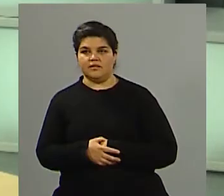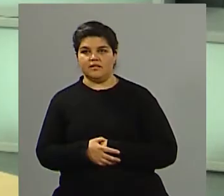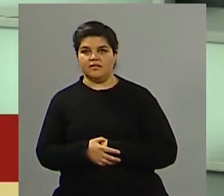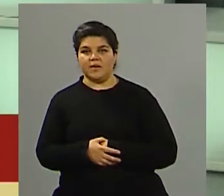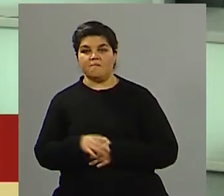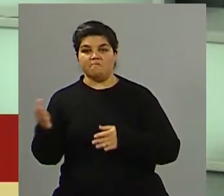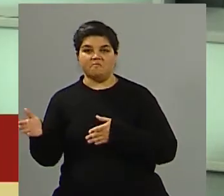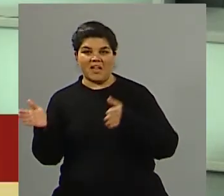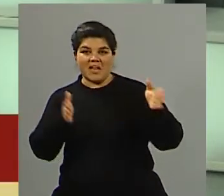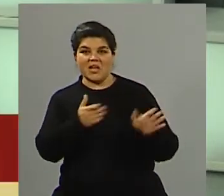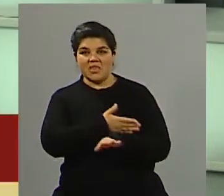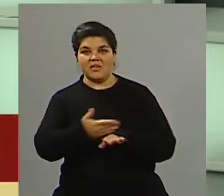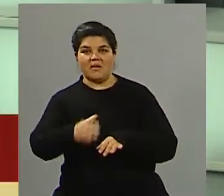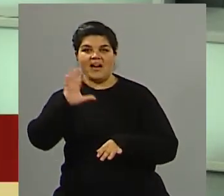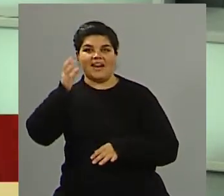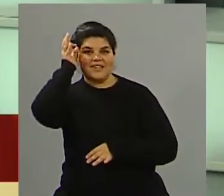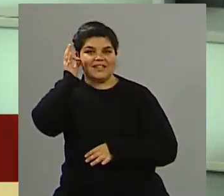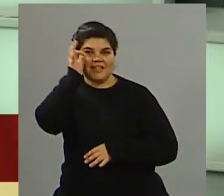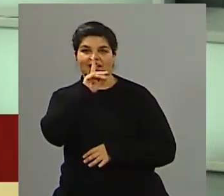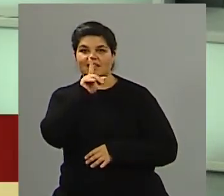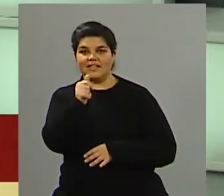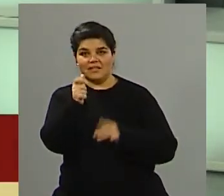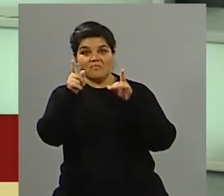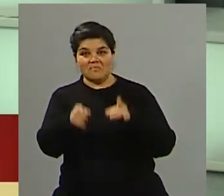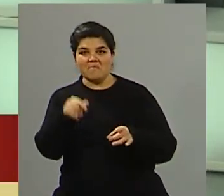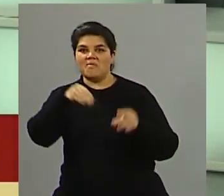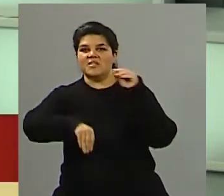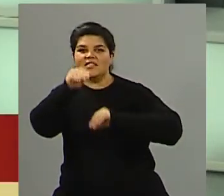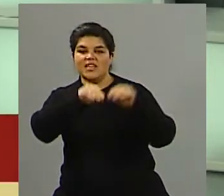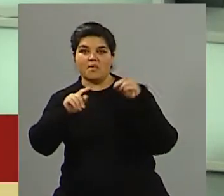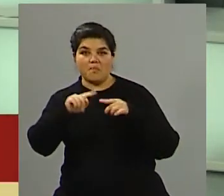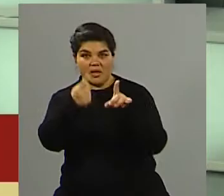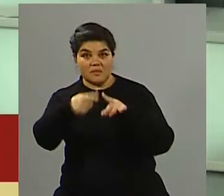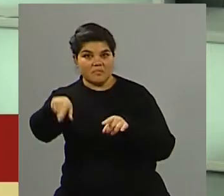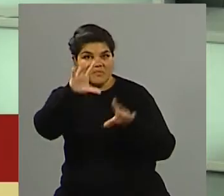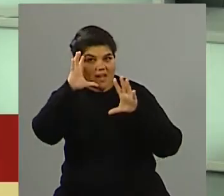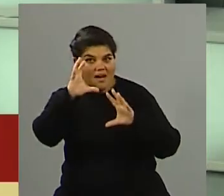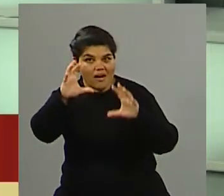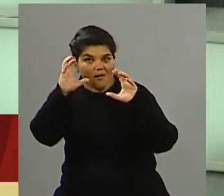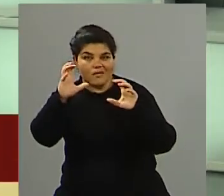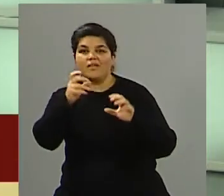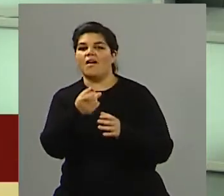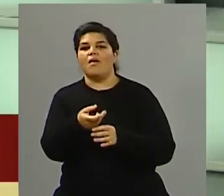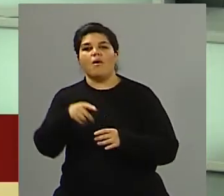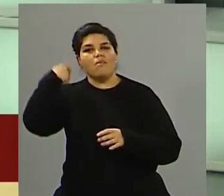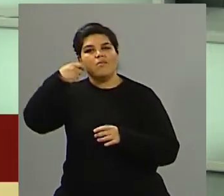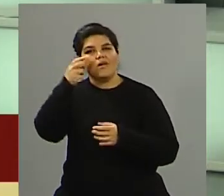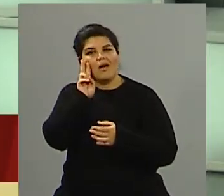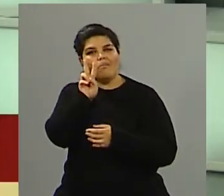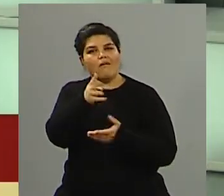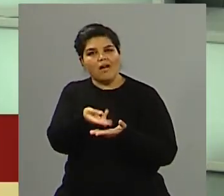Bueno, aquí estamos, en el 30 de la TDA. Estamos haciendo chat político. Recuerden, la posibilidad de volver a ver el programa siempre